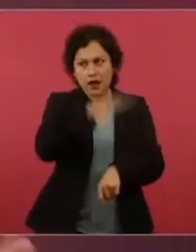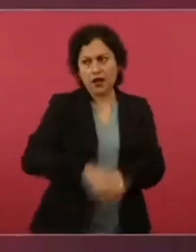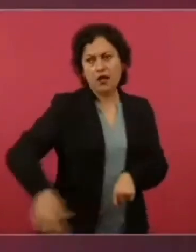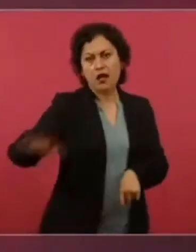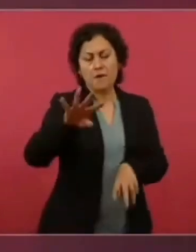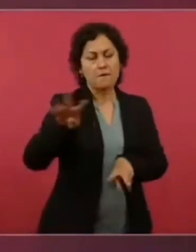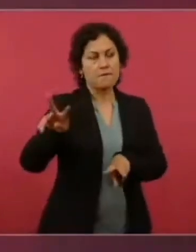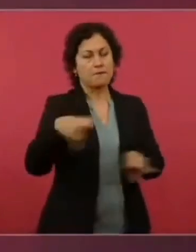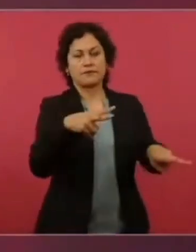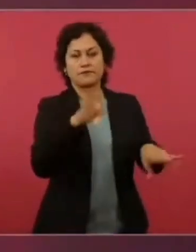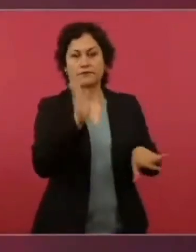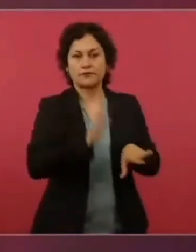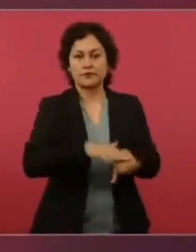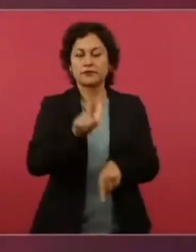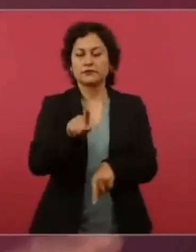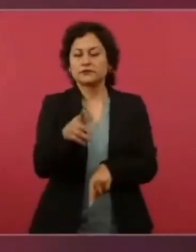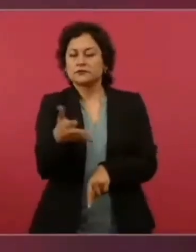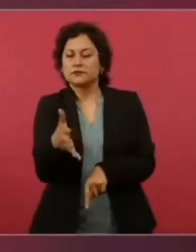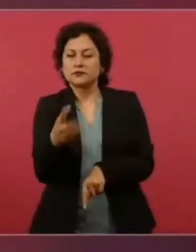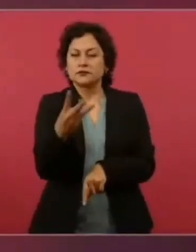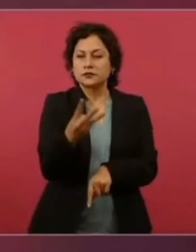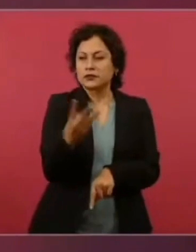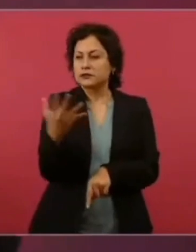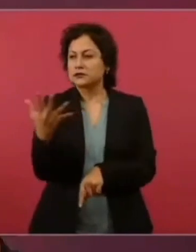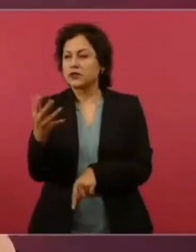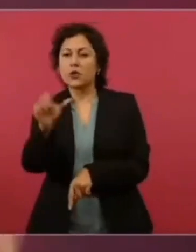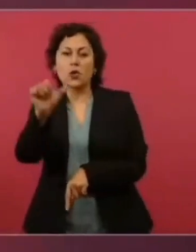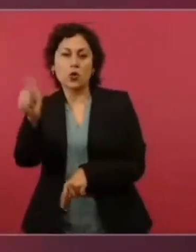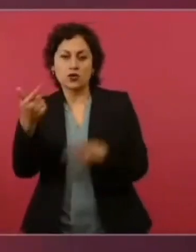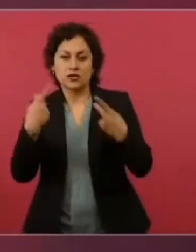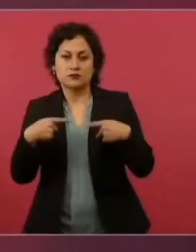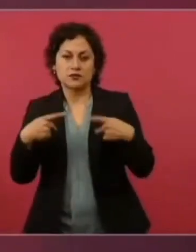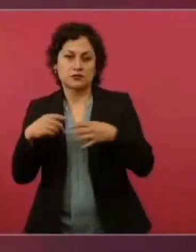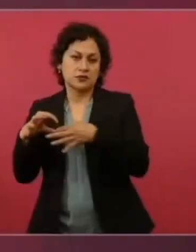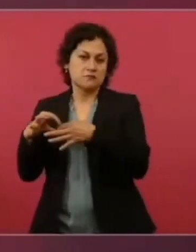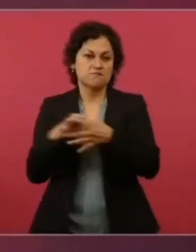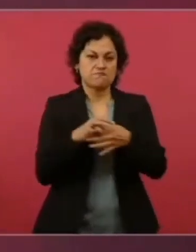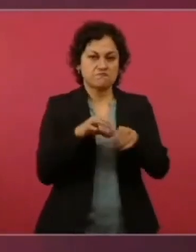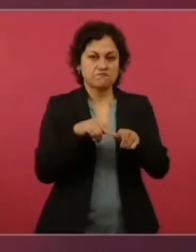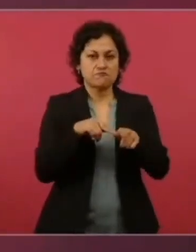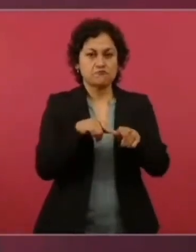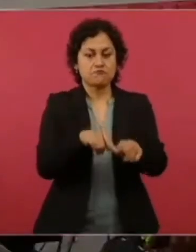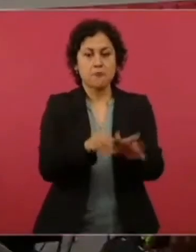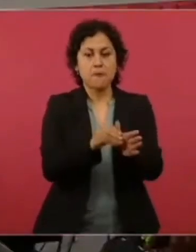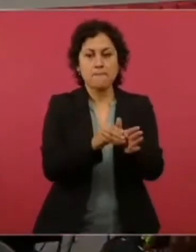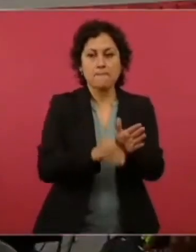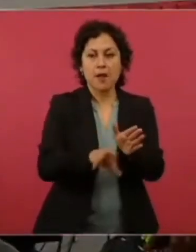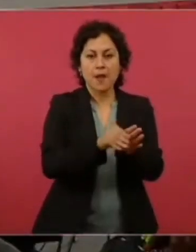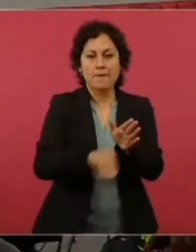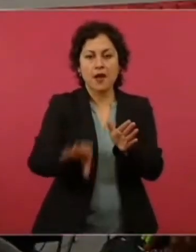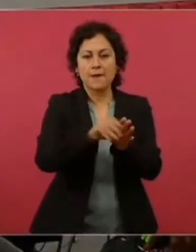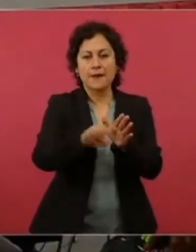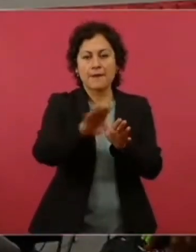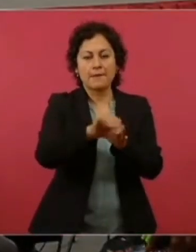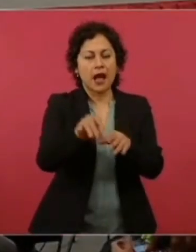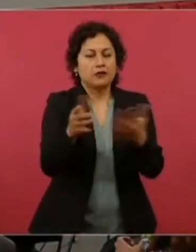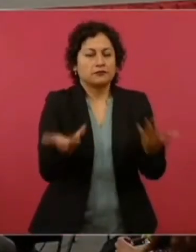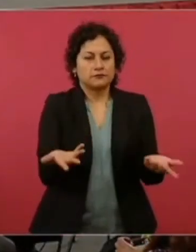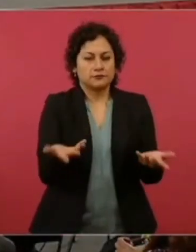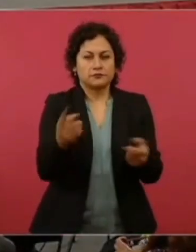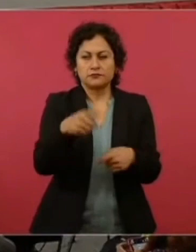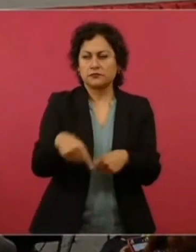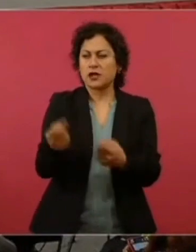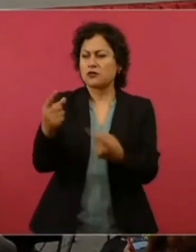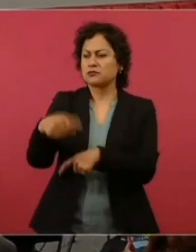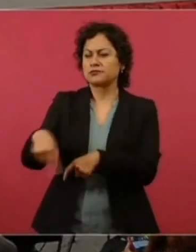tres cuentas, más o menos tres, cinco cuentas, le siguen el cuento y estas cuentas casi no tienen seguidores,